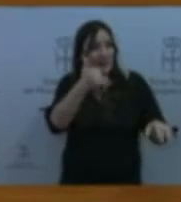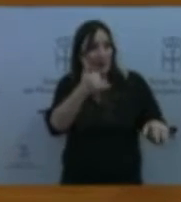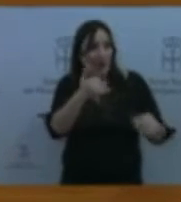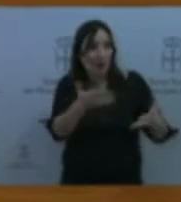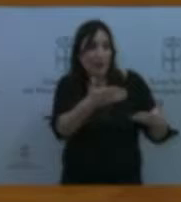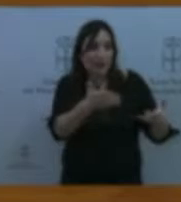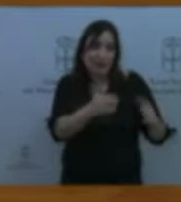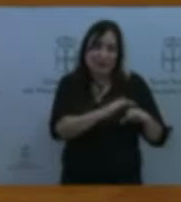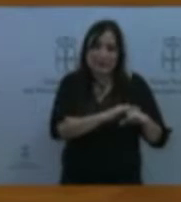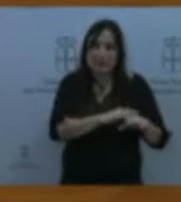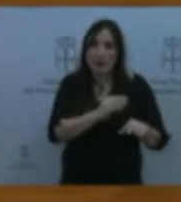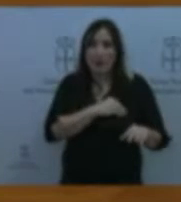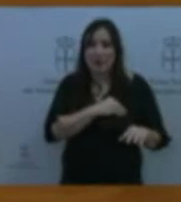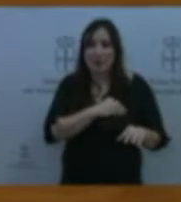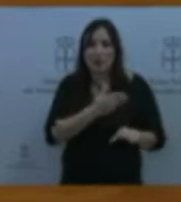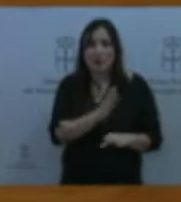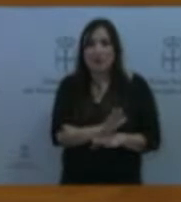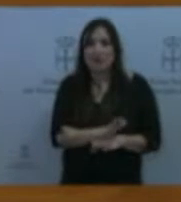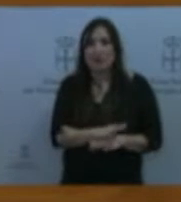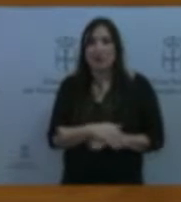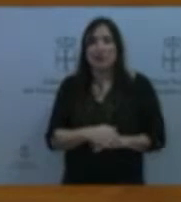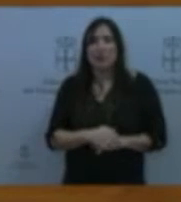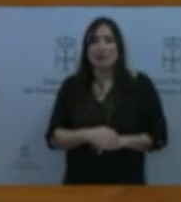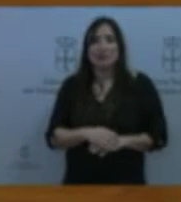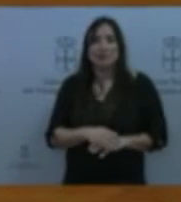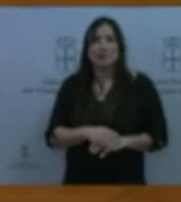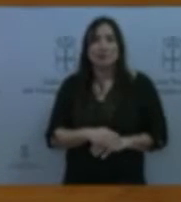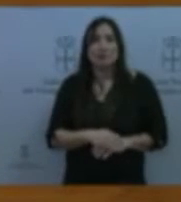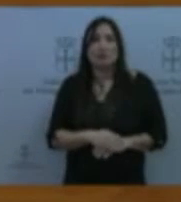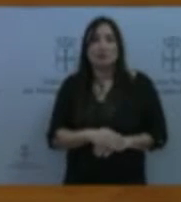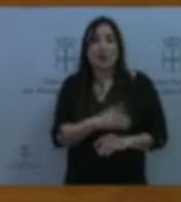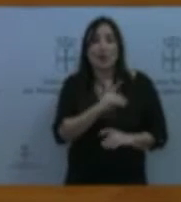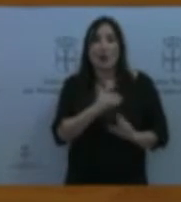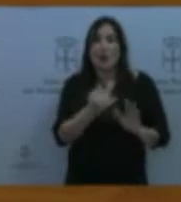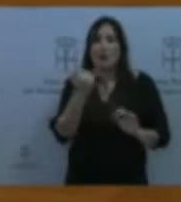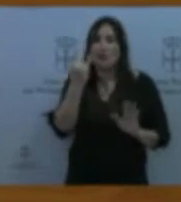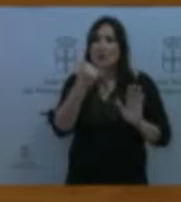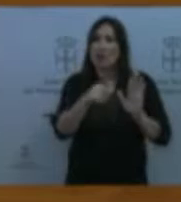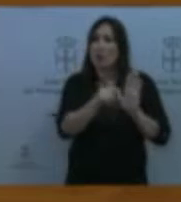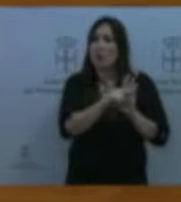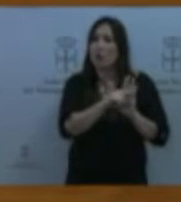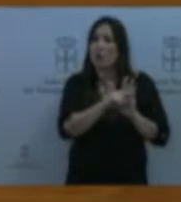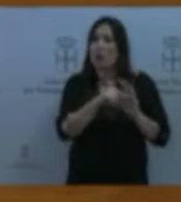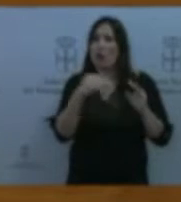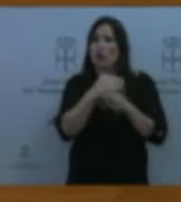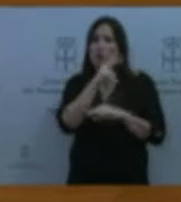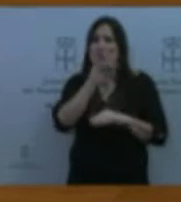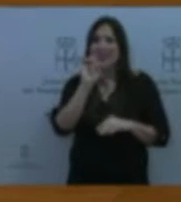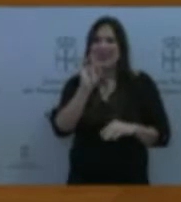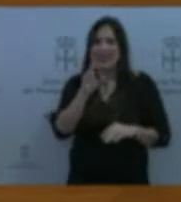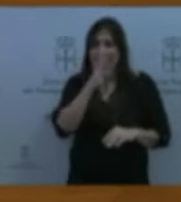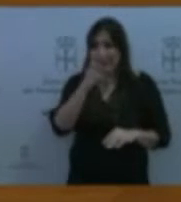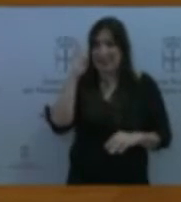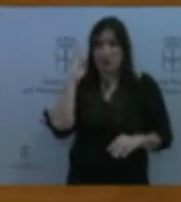del grupo que la presenta, pero esta iniciativa se registró en octubre de 2015, hace más de tres años, presentarla hoy. La verdad